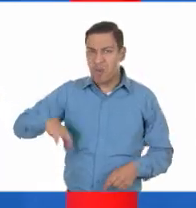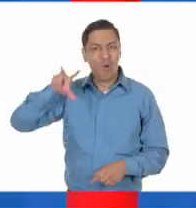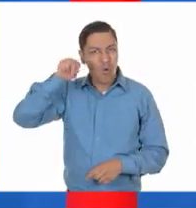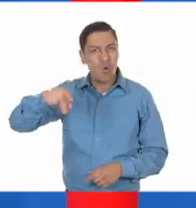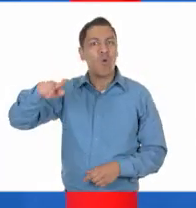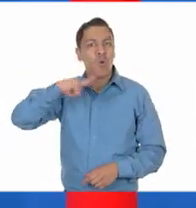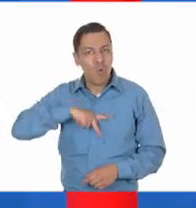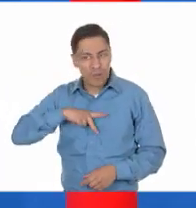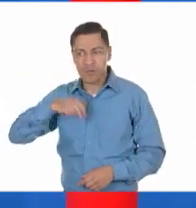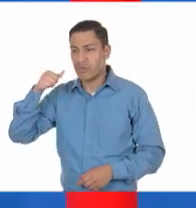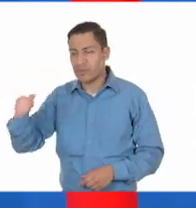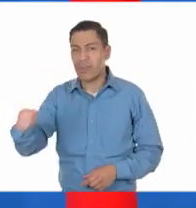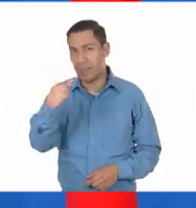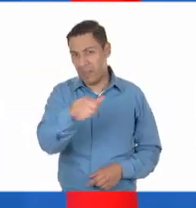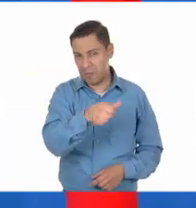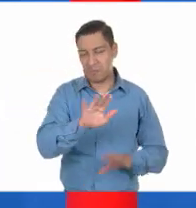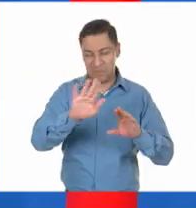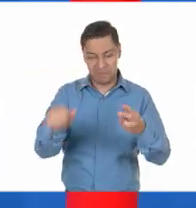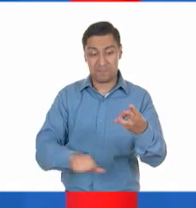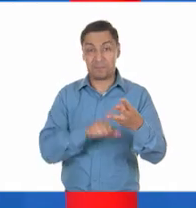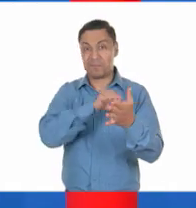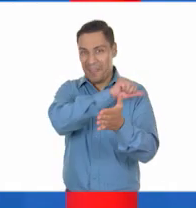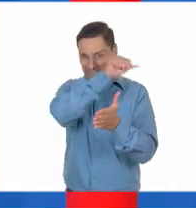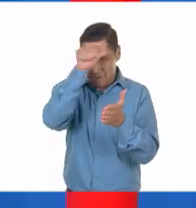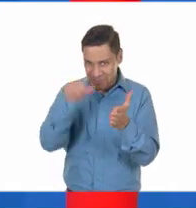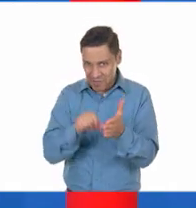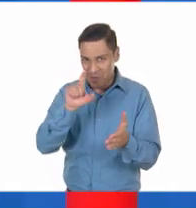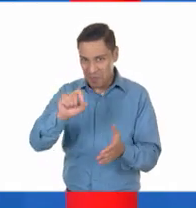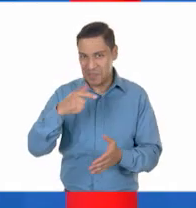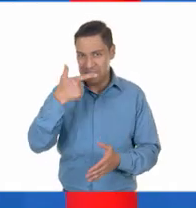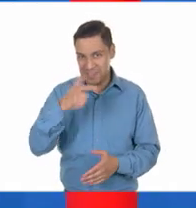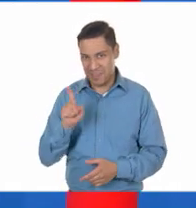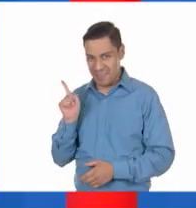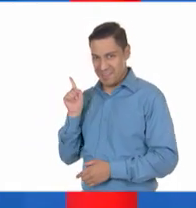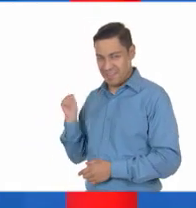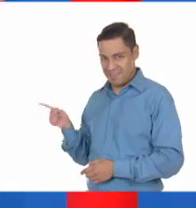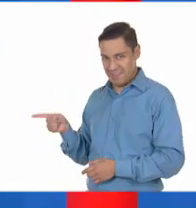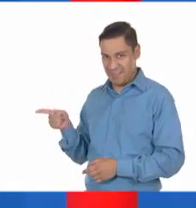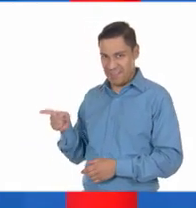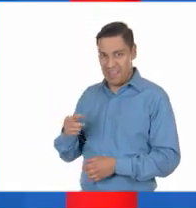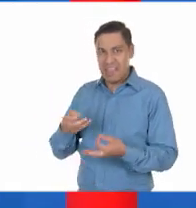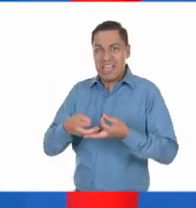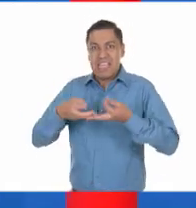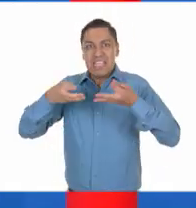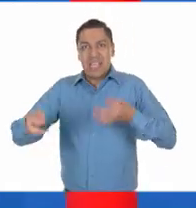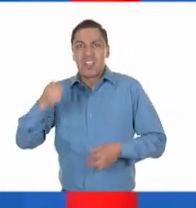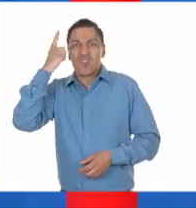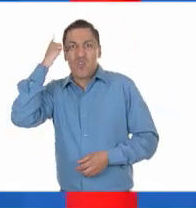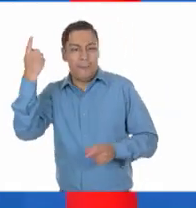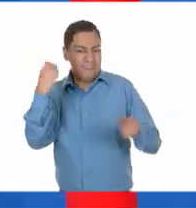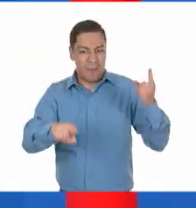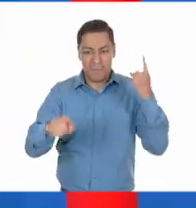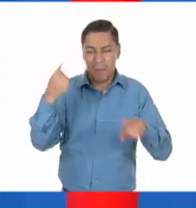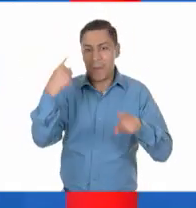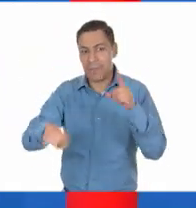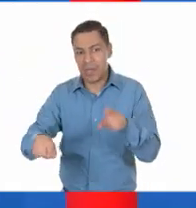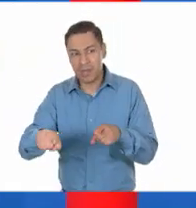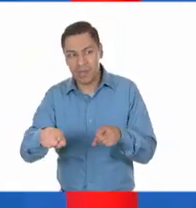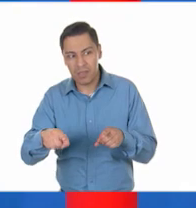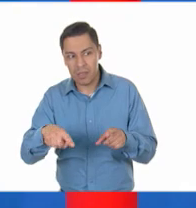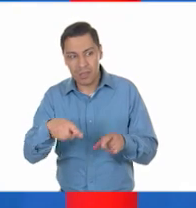Además, el artículo 27 establece que se podría asumir el control de todas las tierras que no estuvieran siendo usadas